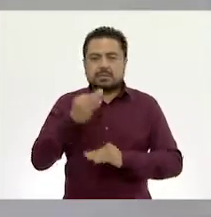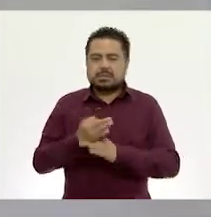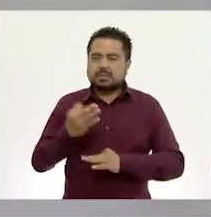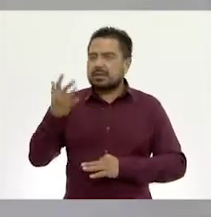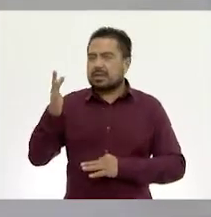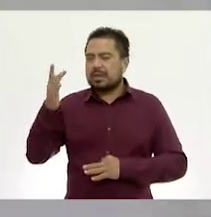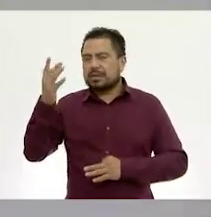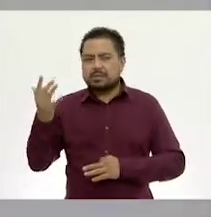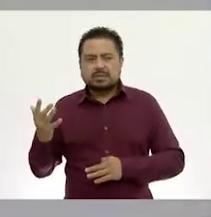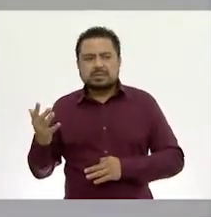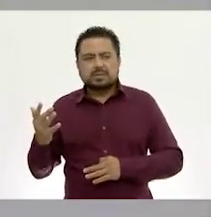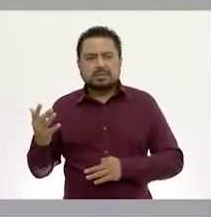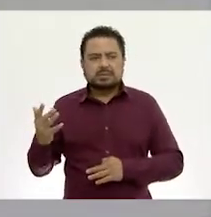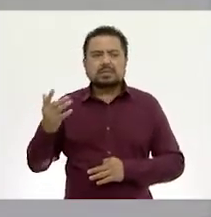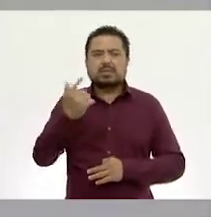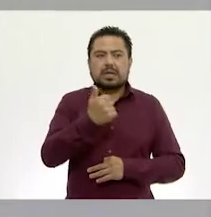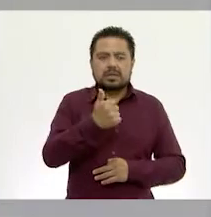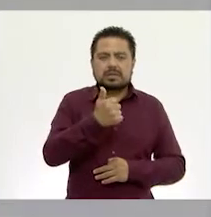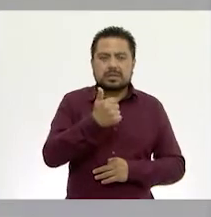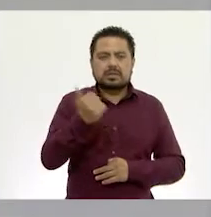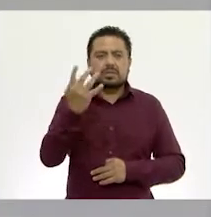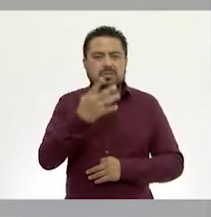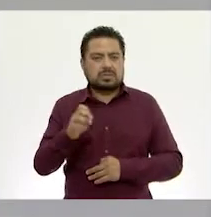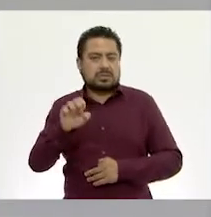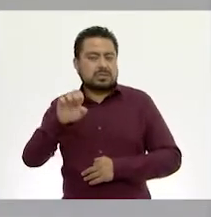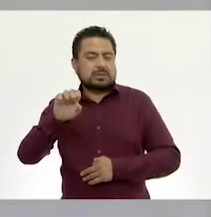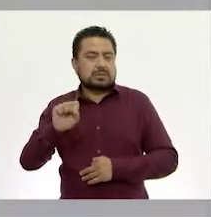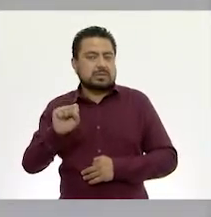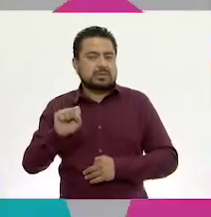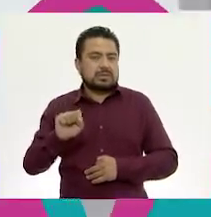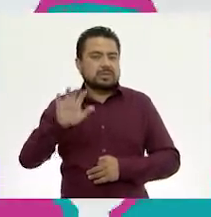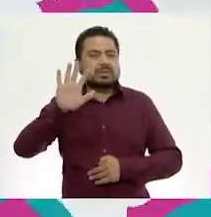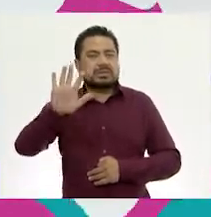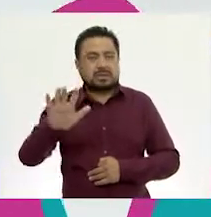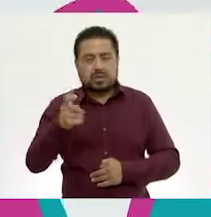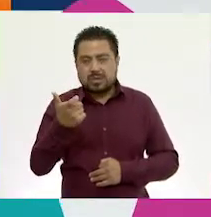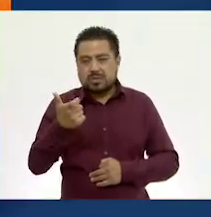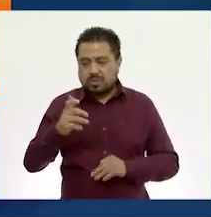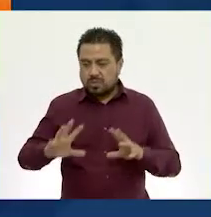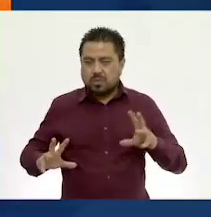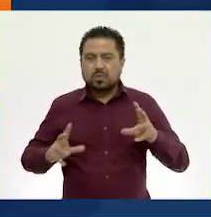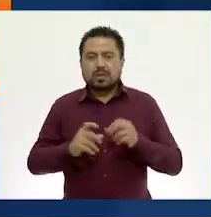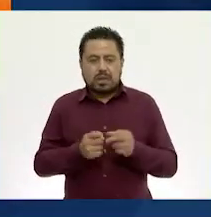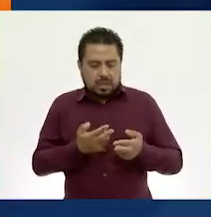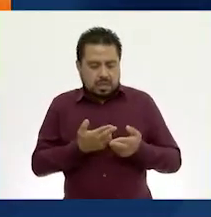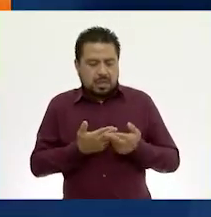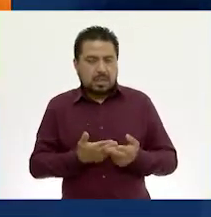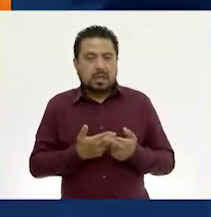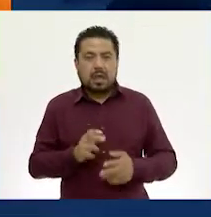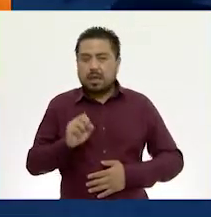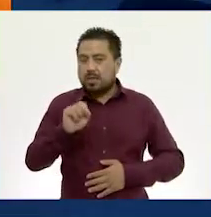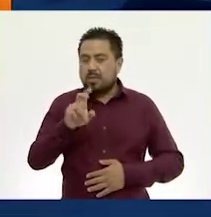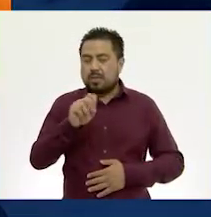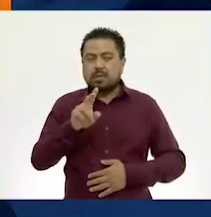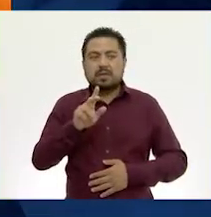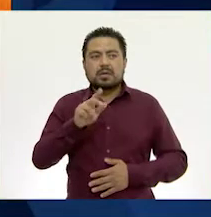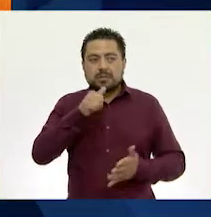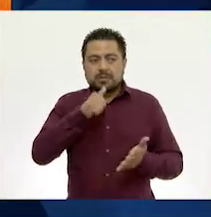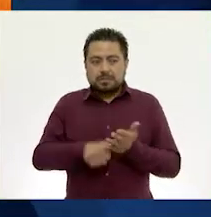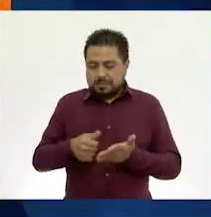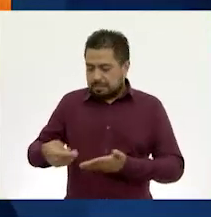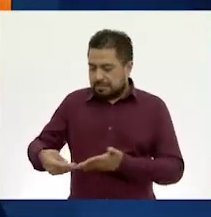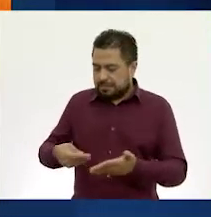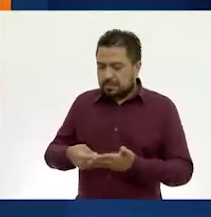9. Le prestó 9 y ahora 6. 6. Ajá. 465 pesos de sobro. Ok. Y el recibo